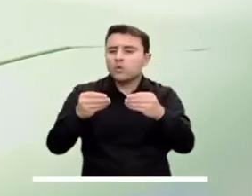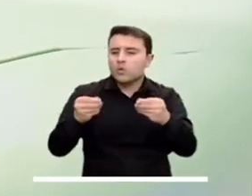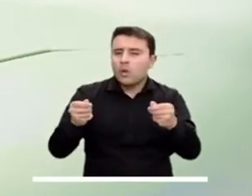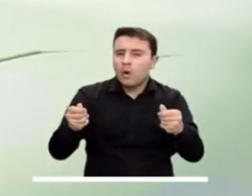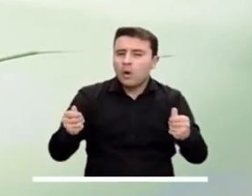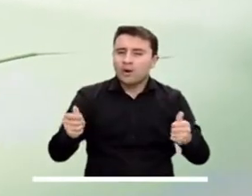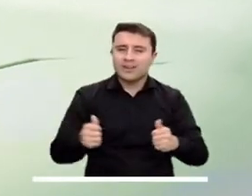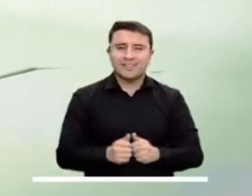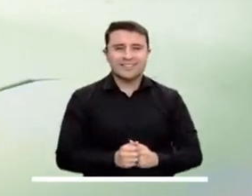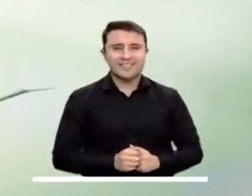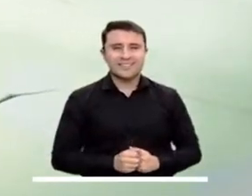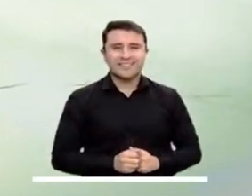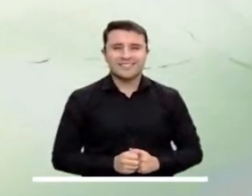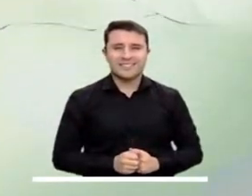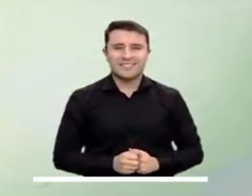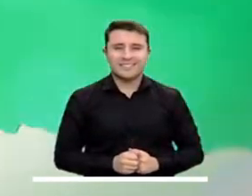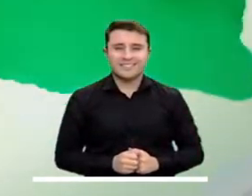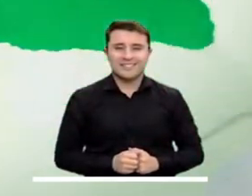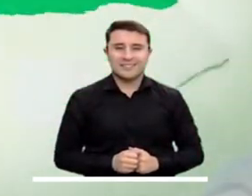las lluvias serán menos intensas.